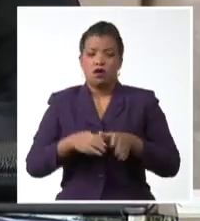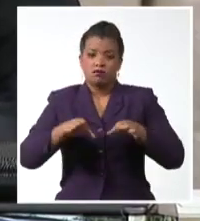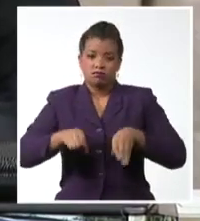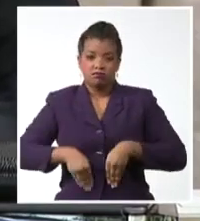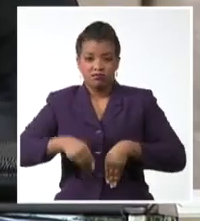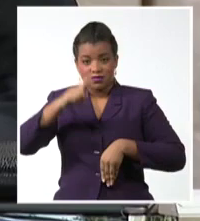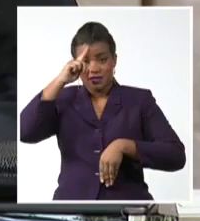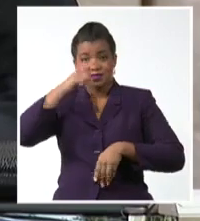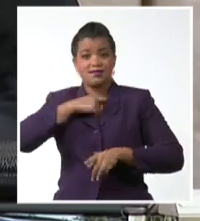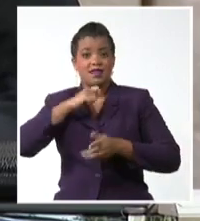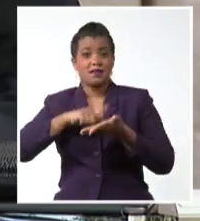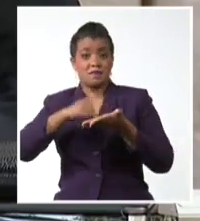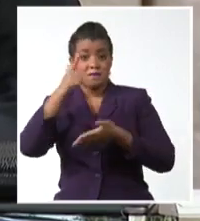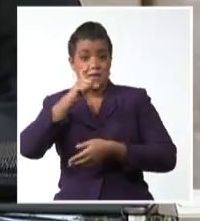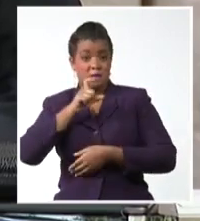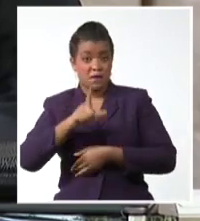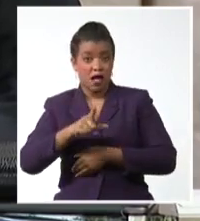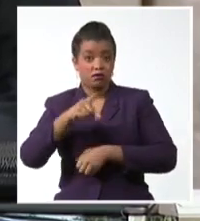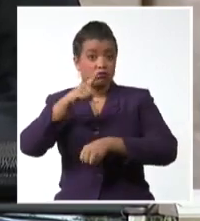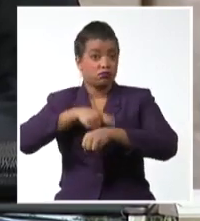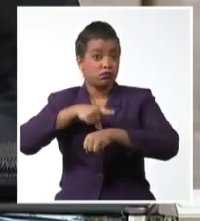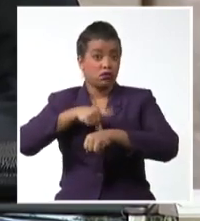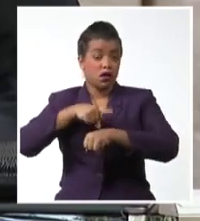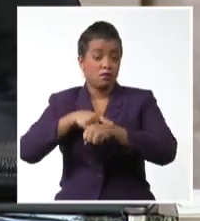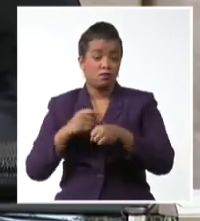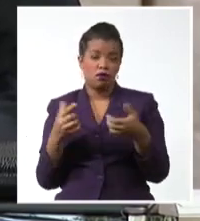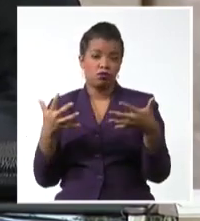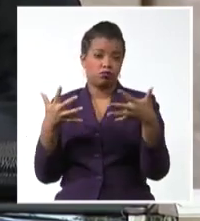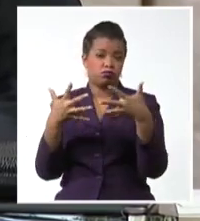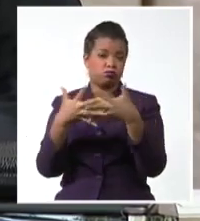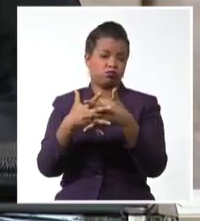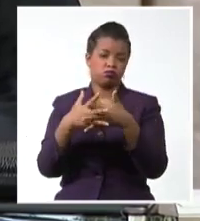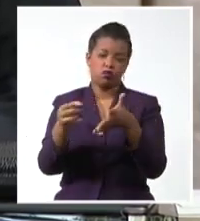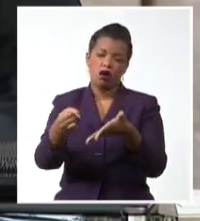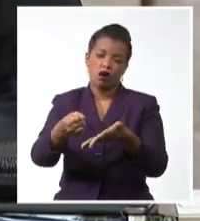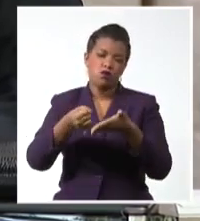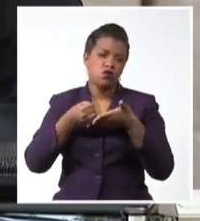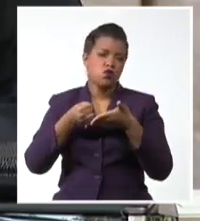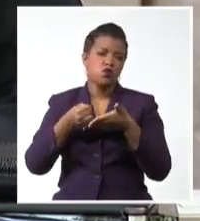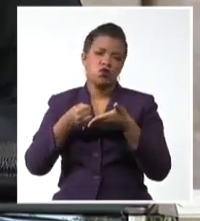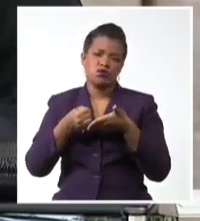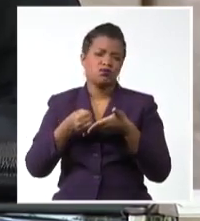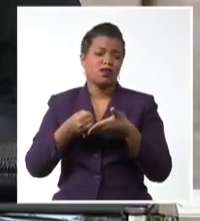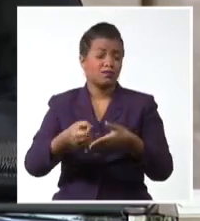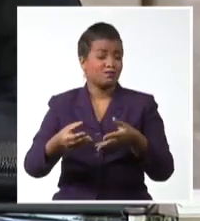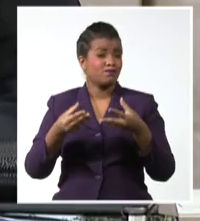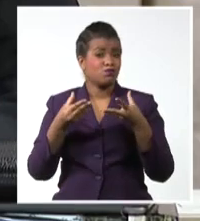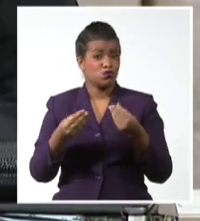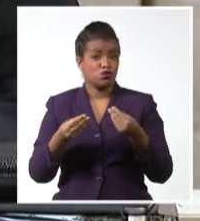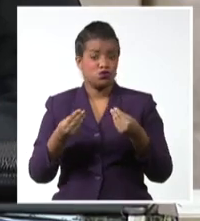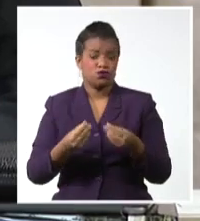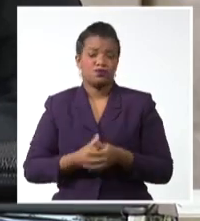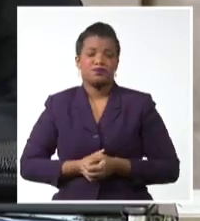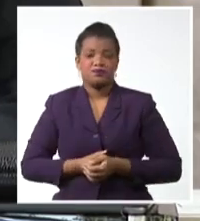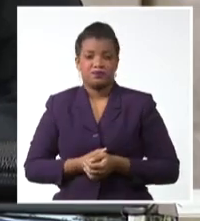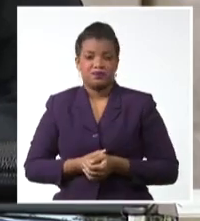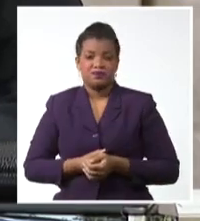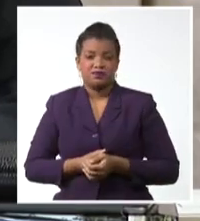Cepal durante su mandato con un entrañable espíritu de cooperación que opera en dos direcciones